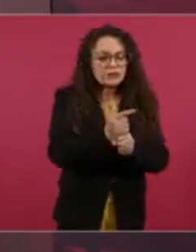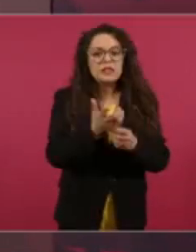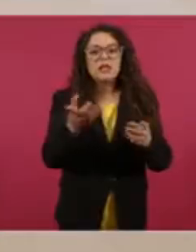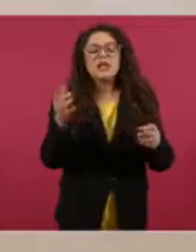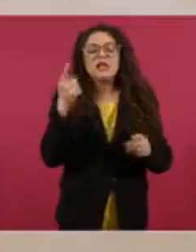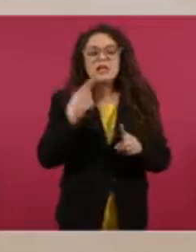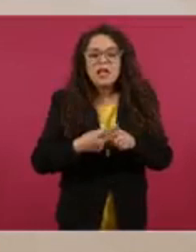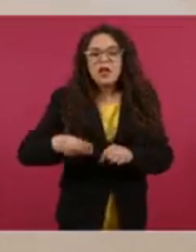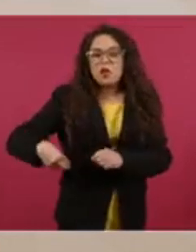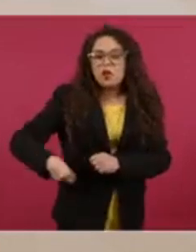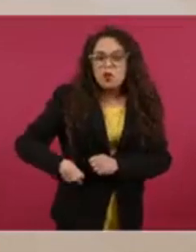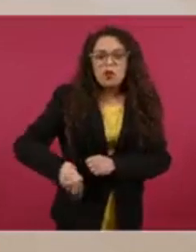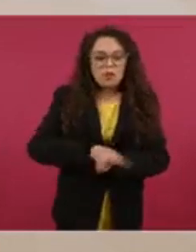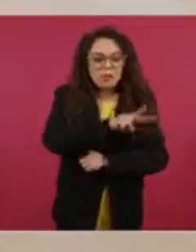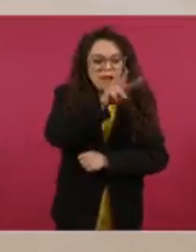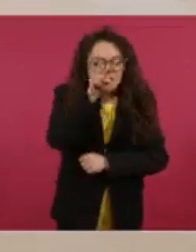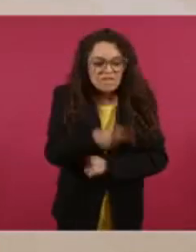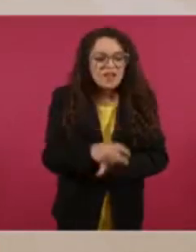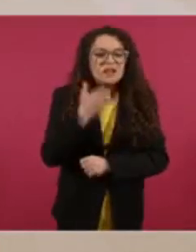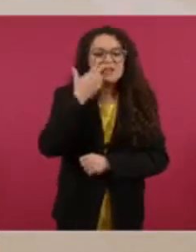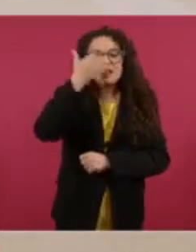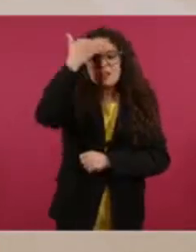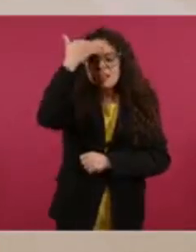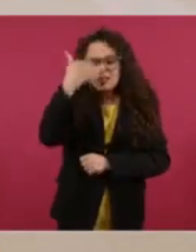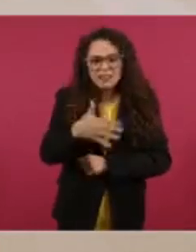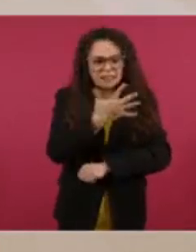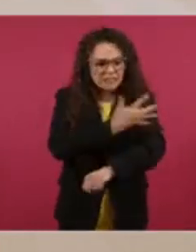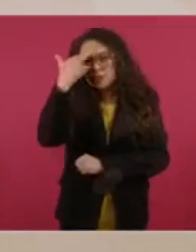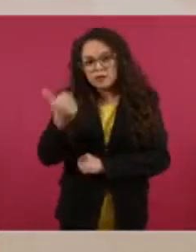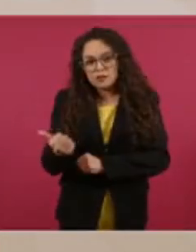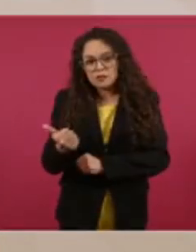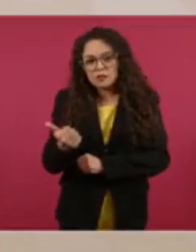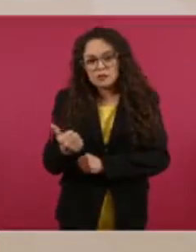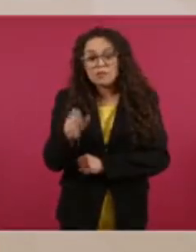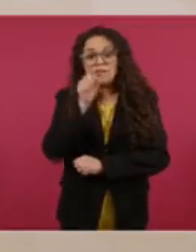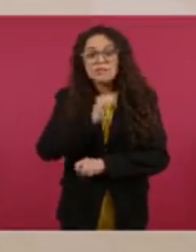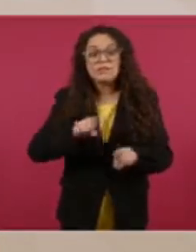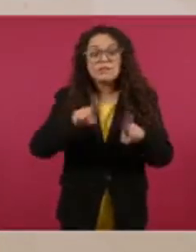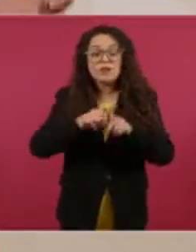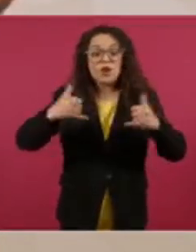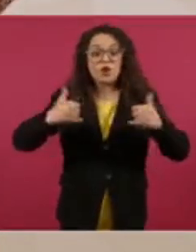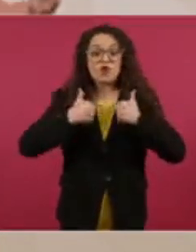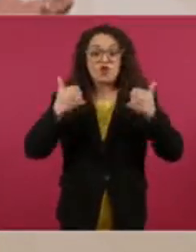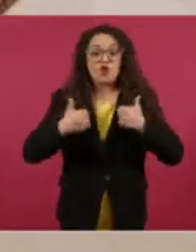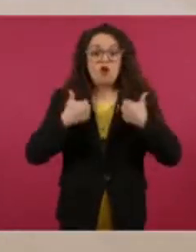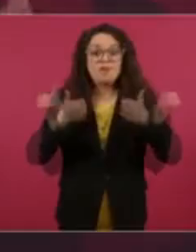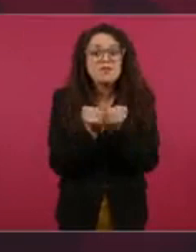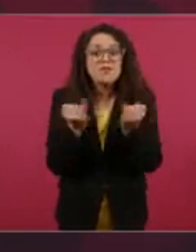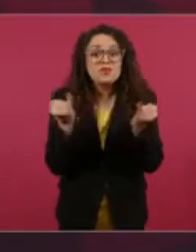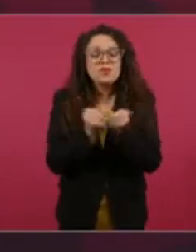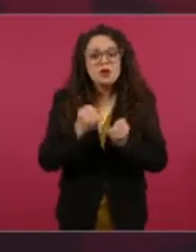y sobre todo encontrar a los jóvenes de Ayotzinapa, porque desde el inicio